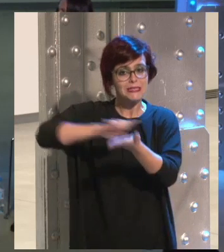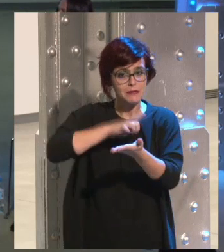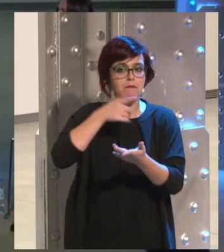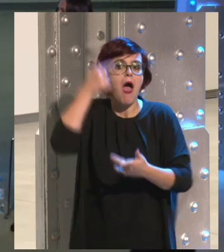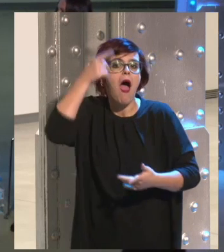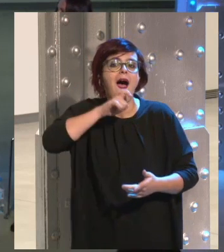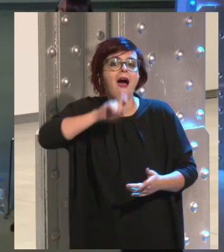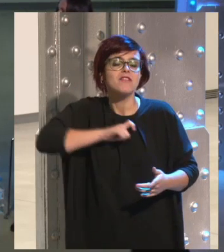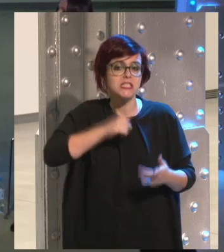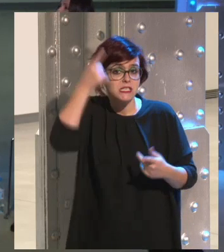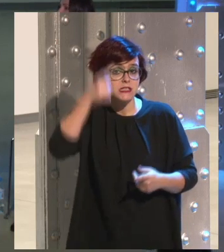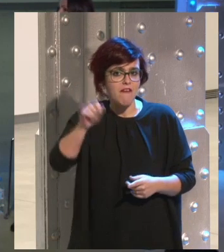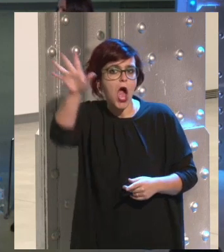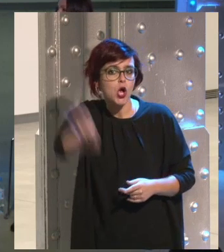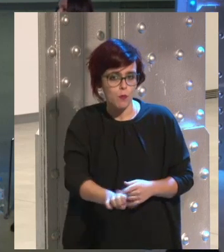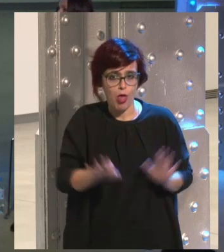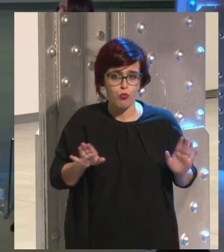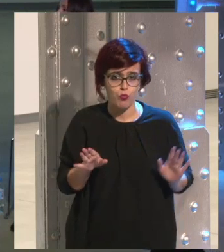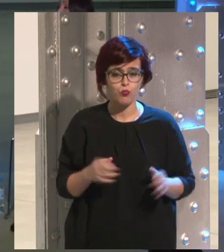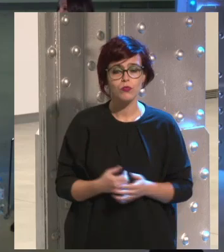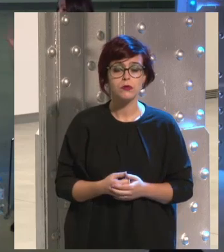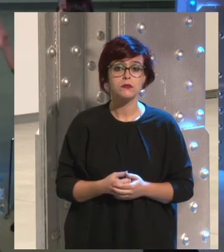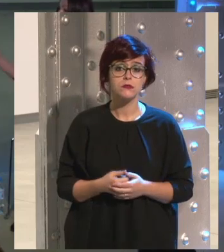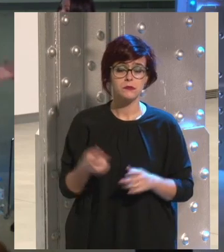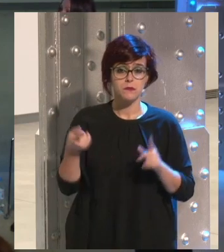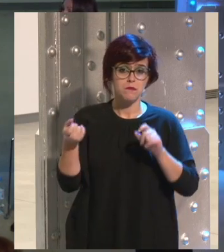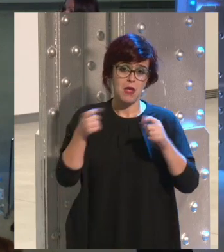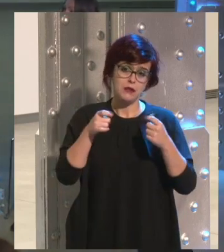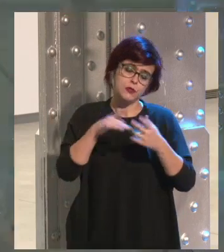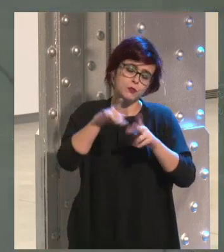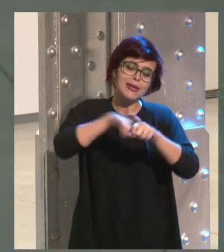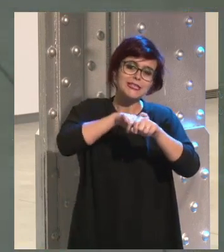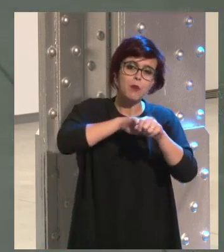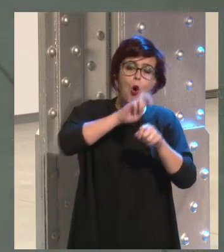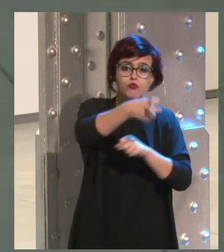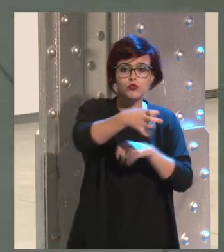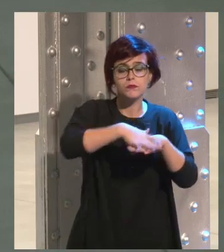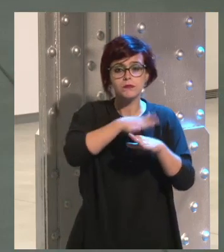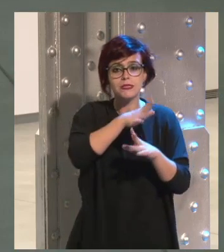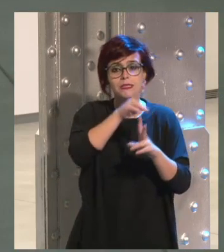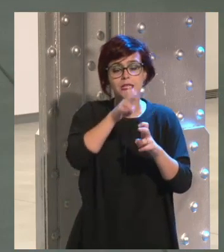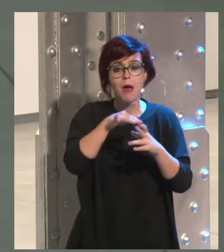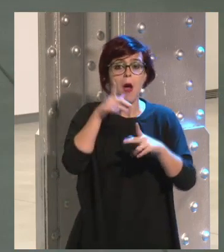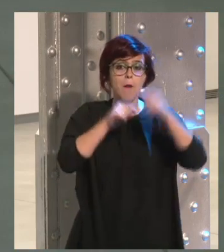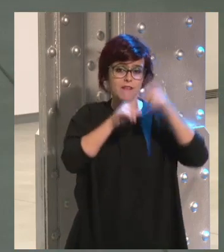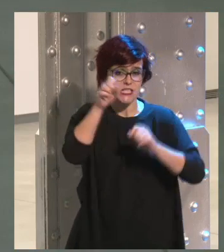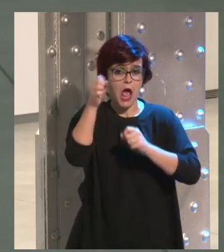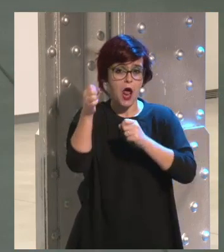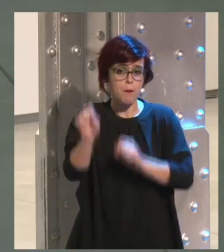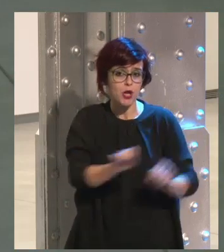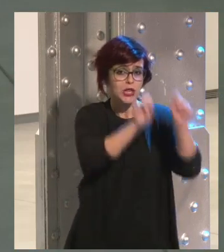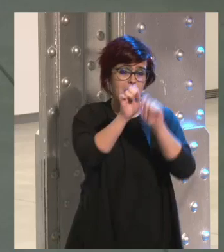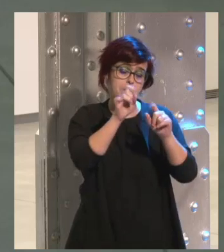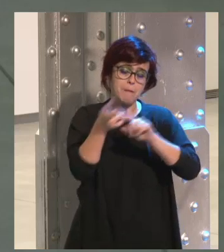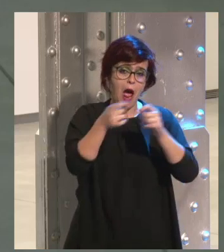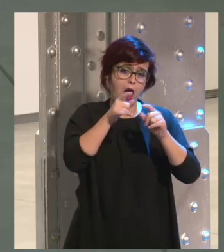para que tú sepas que estás haciendo una compra con esa tarjeta. Sí, bueno, eso sería otro tipo de... No estaría dentro a lo mejor de Vistar Protege, pero sí con el